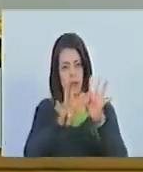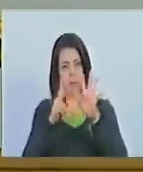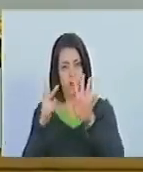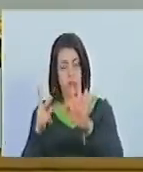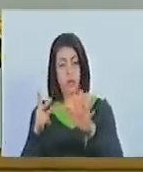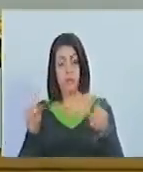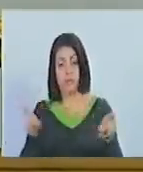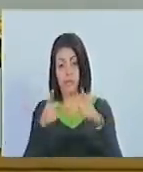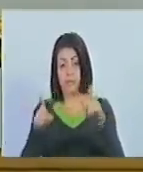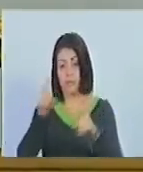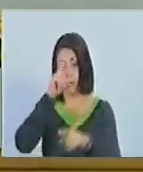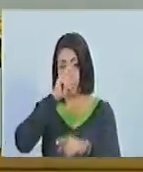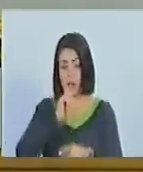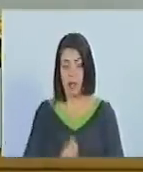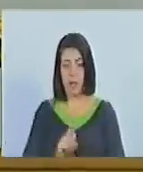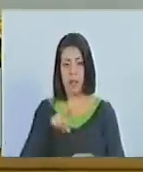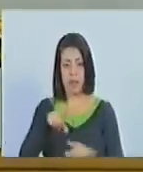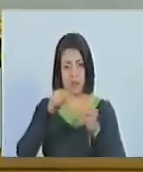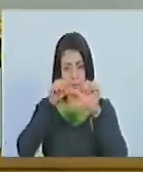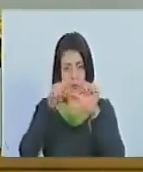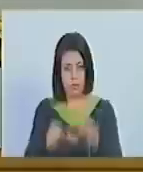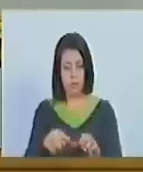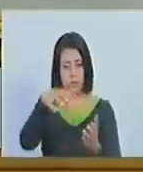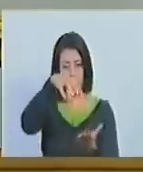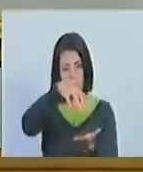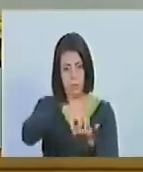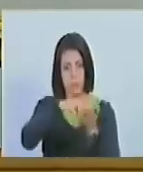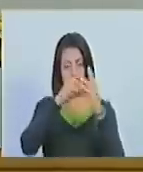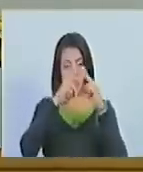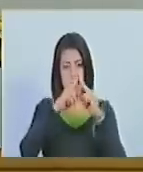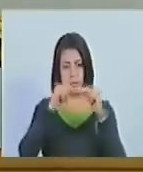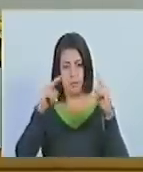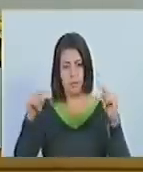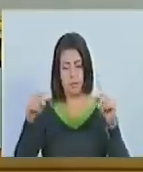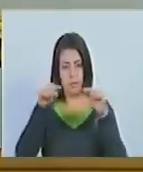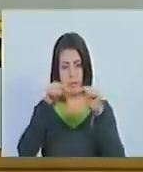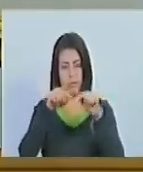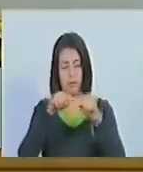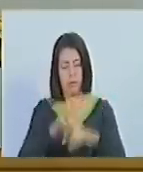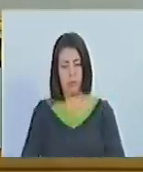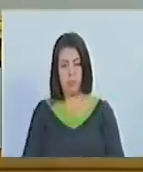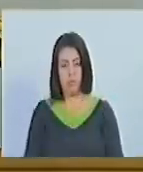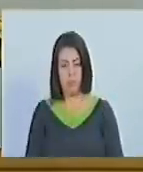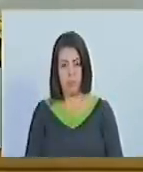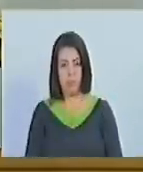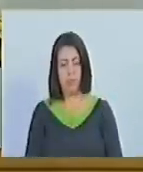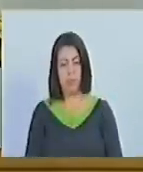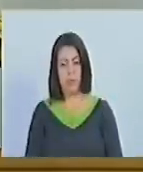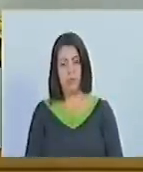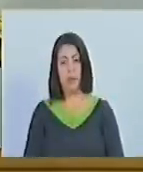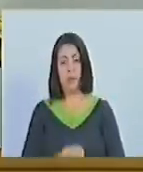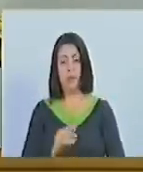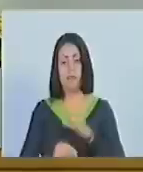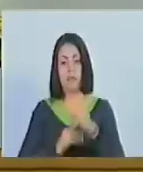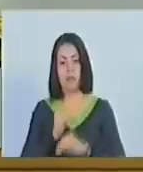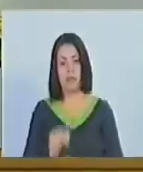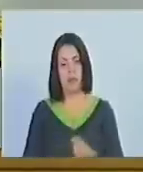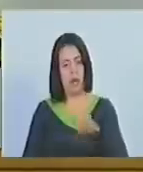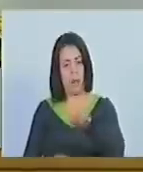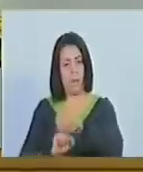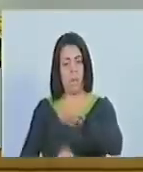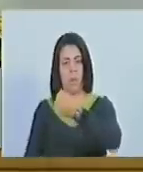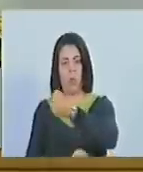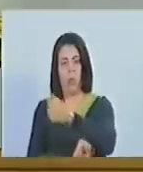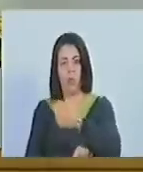aniversario de la instalación del Congreso Anficiónico de Panamá que sentó las bases